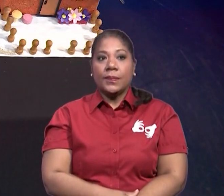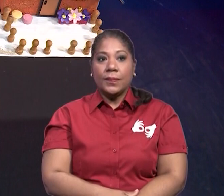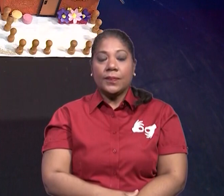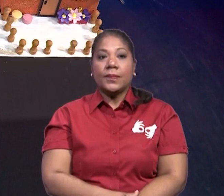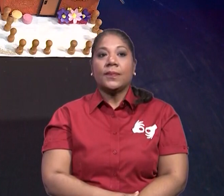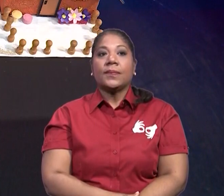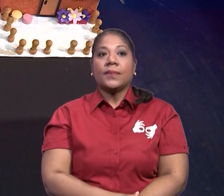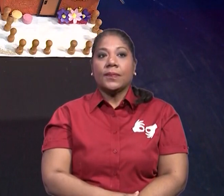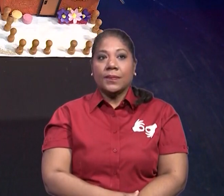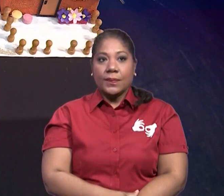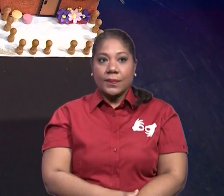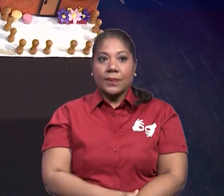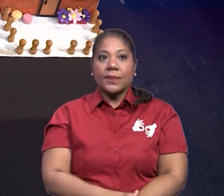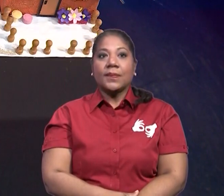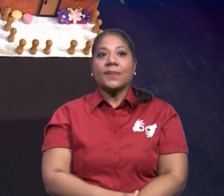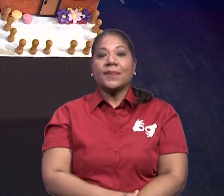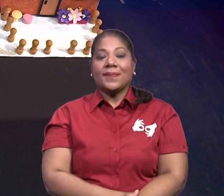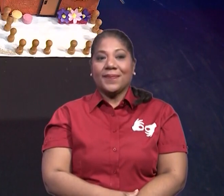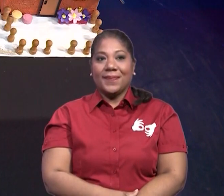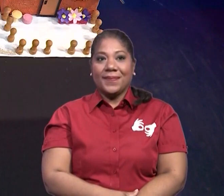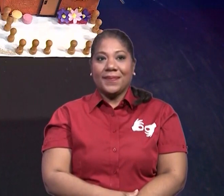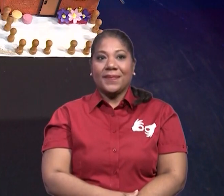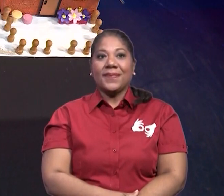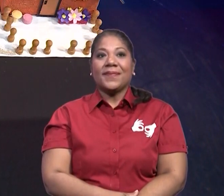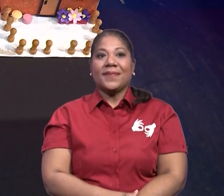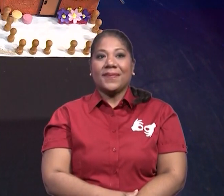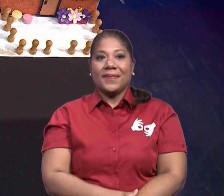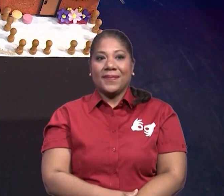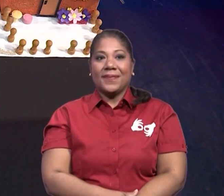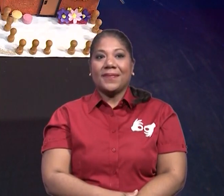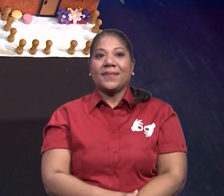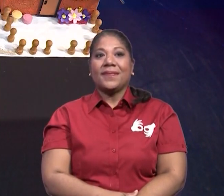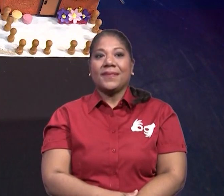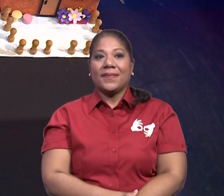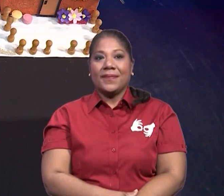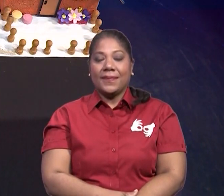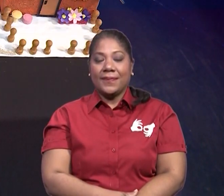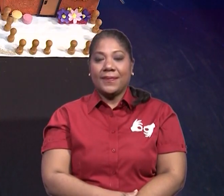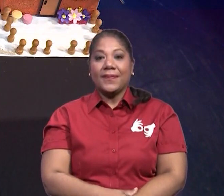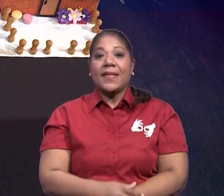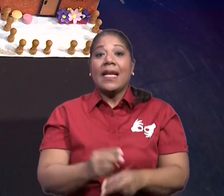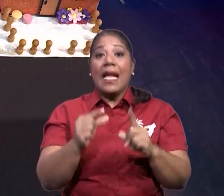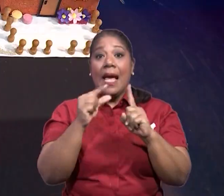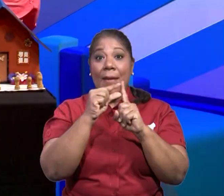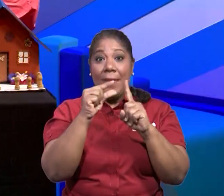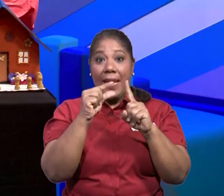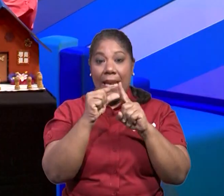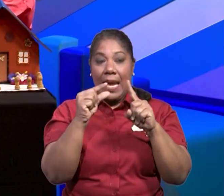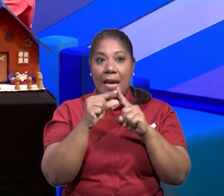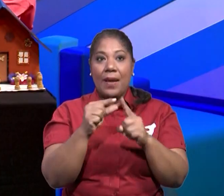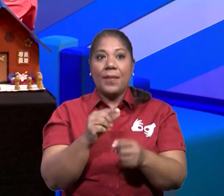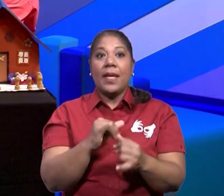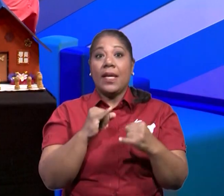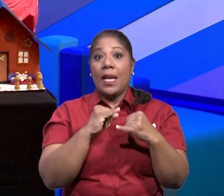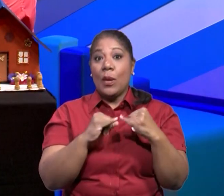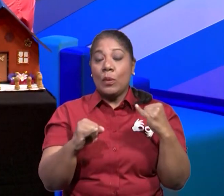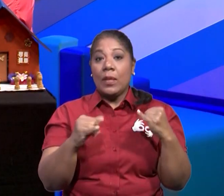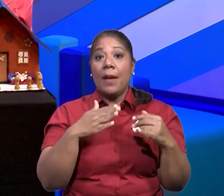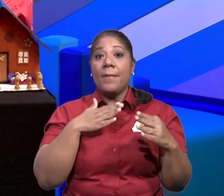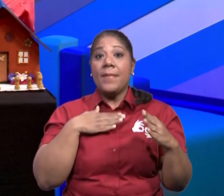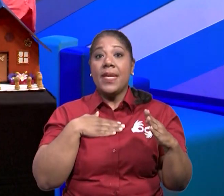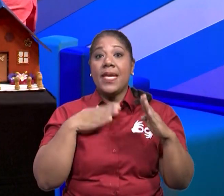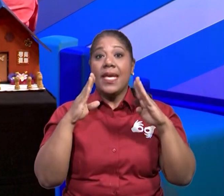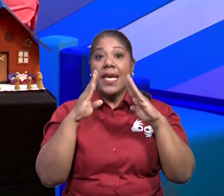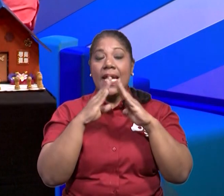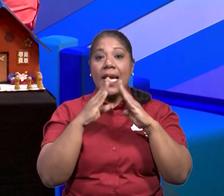colocar allí. Muy bien. Y colocan el cintillo. Y la última dice, mi